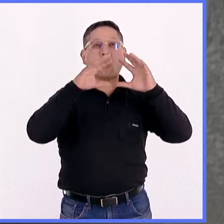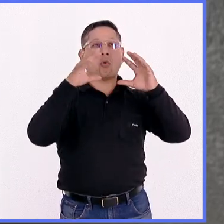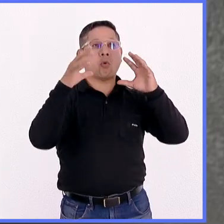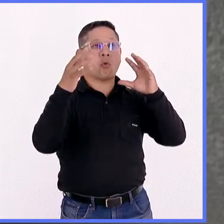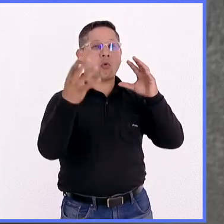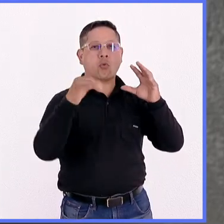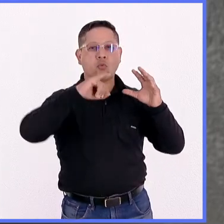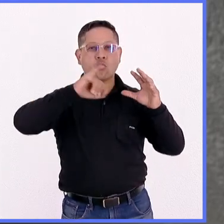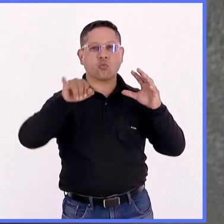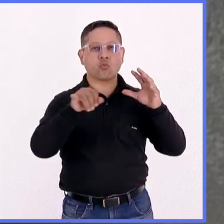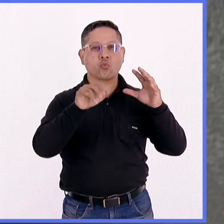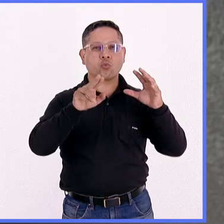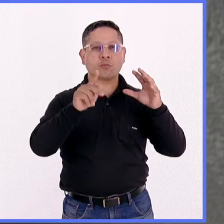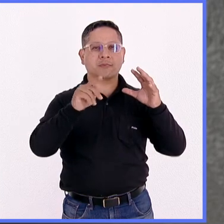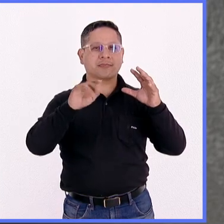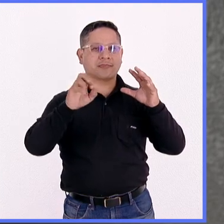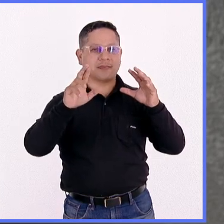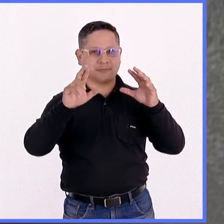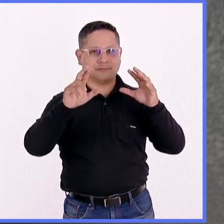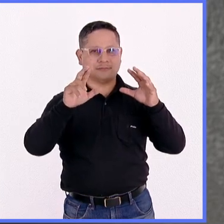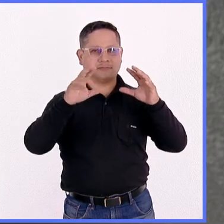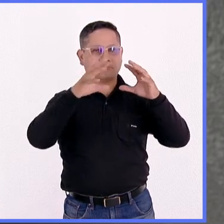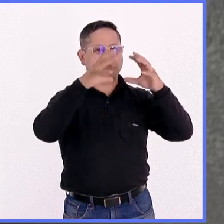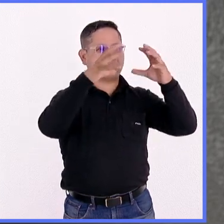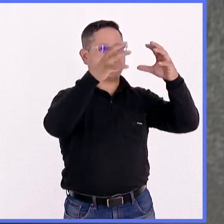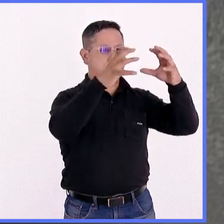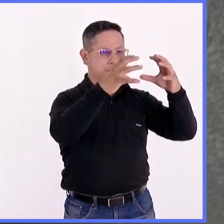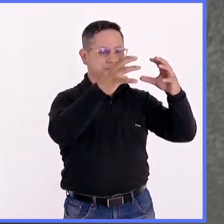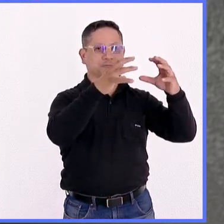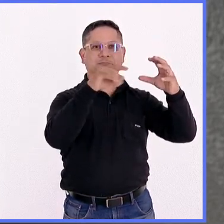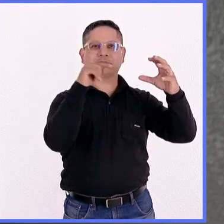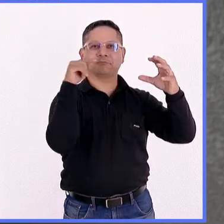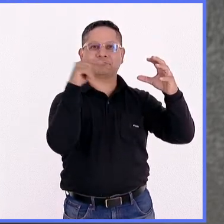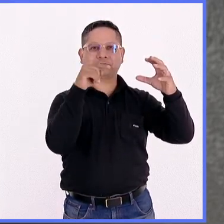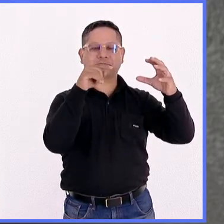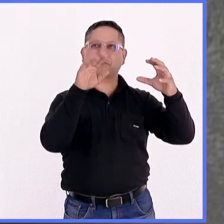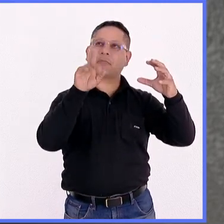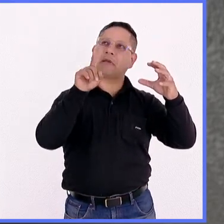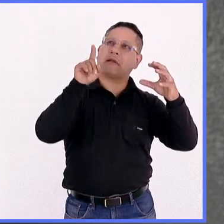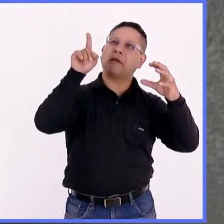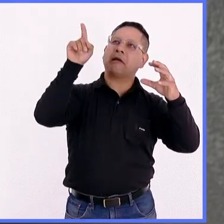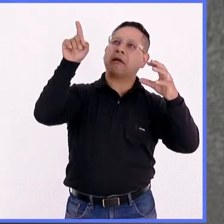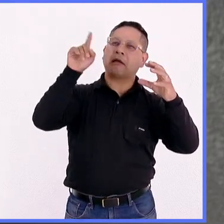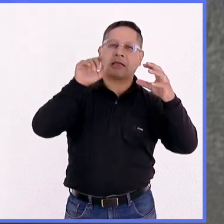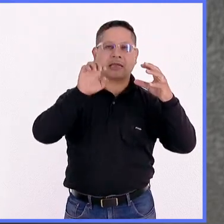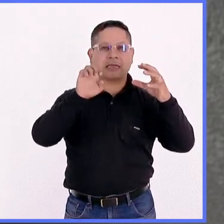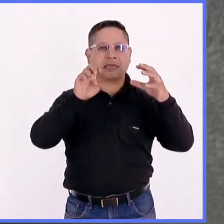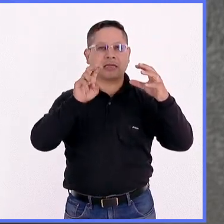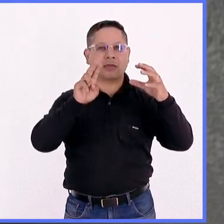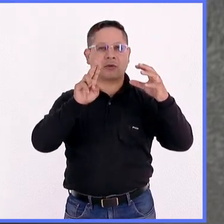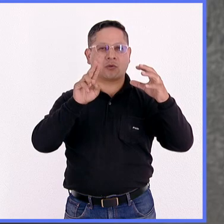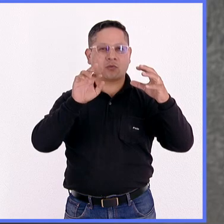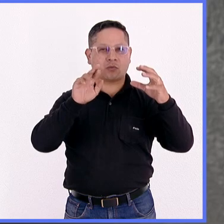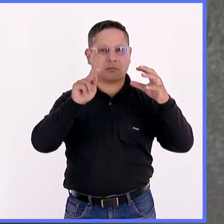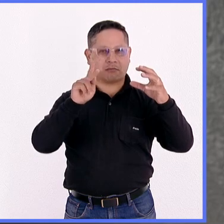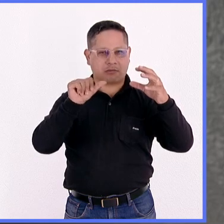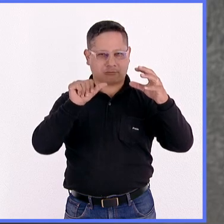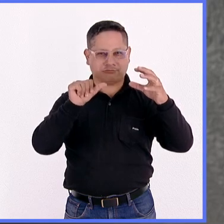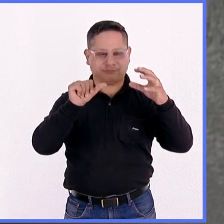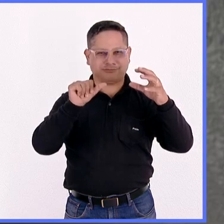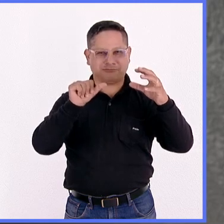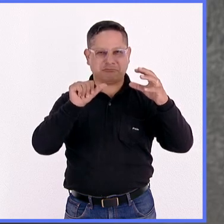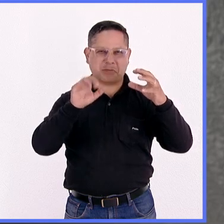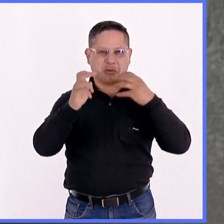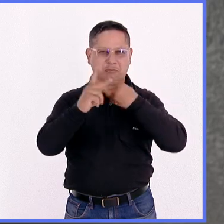una misión a una de sus lunas a Europa, la luna prohibida de Kubrick en 2001,